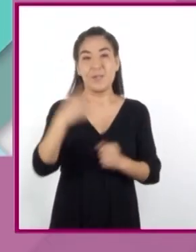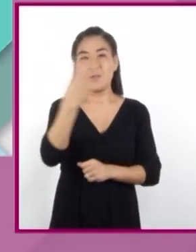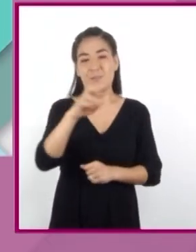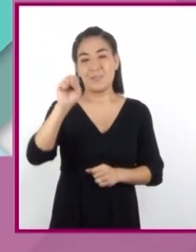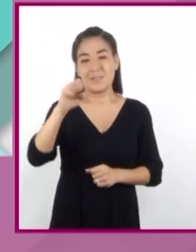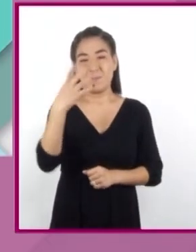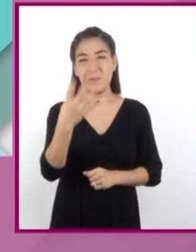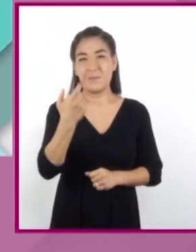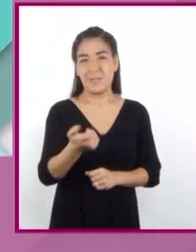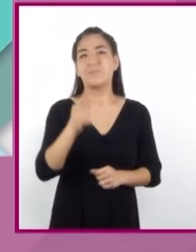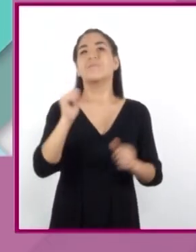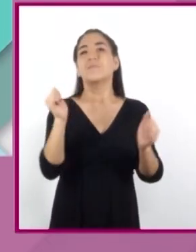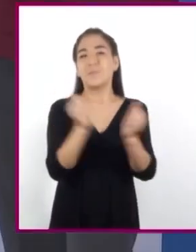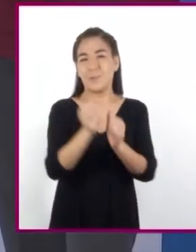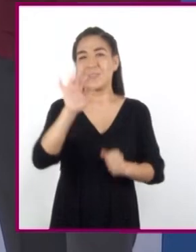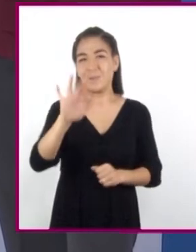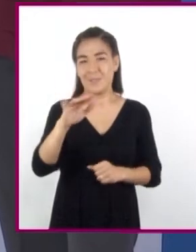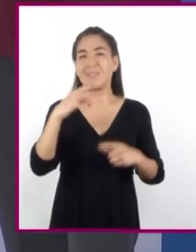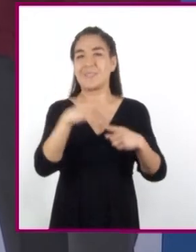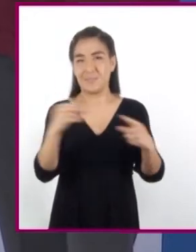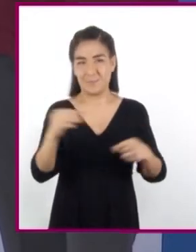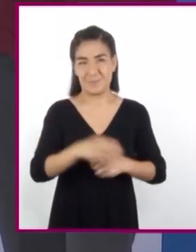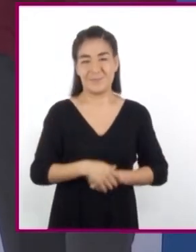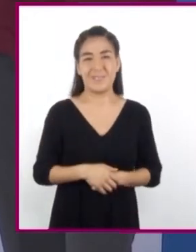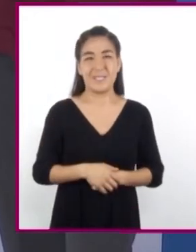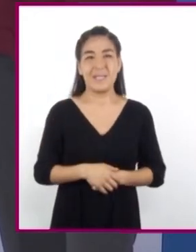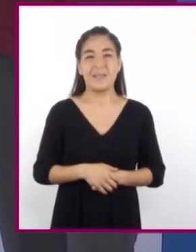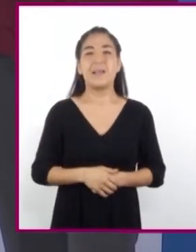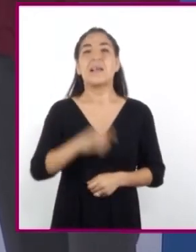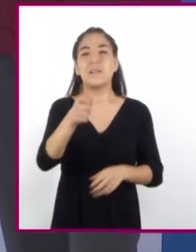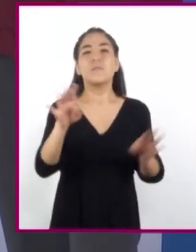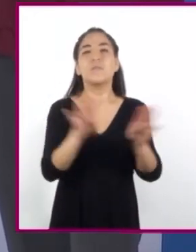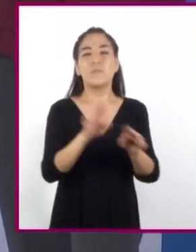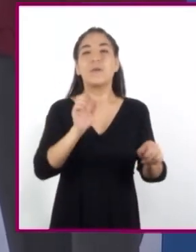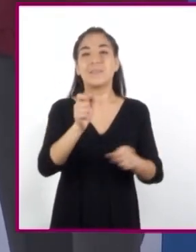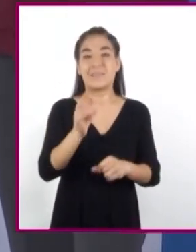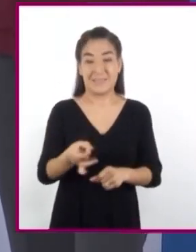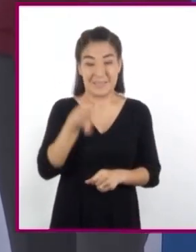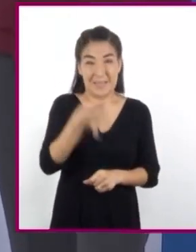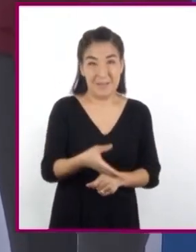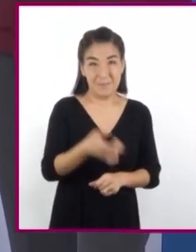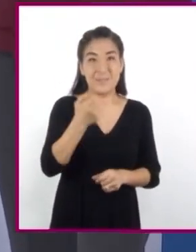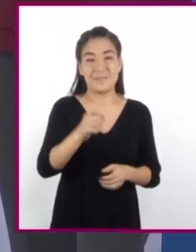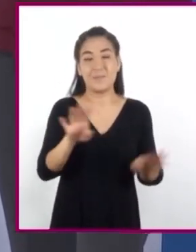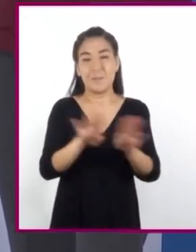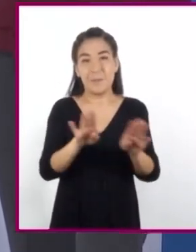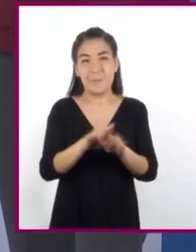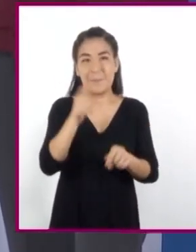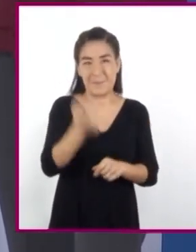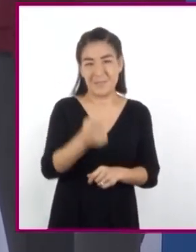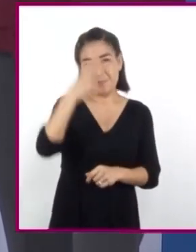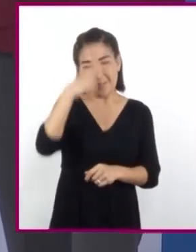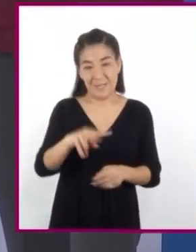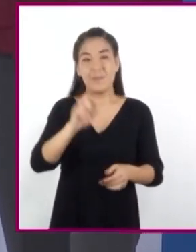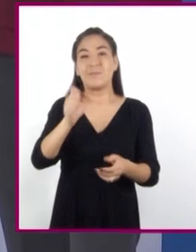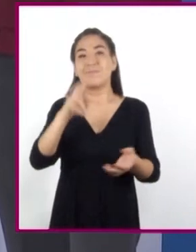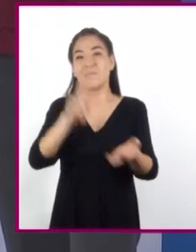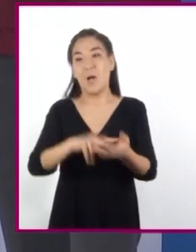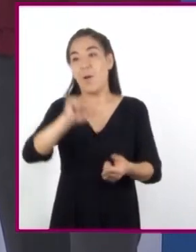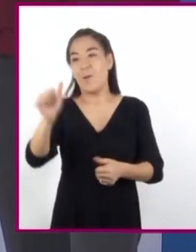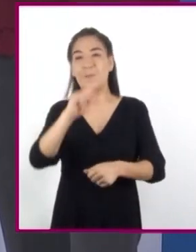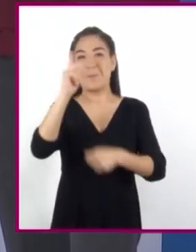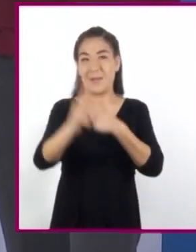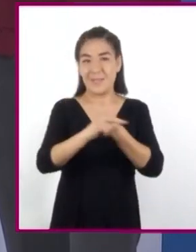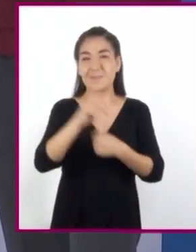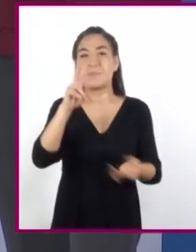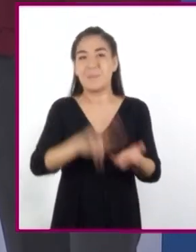.50 pesos. Recordemos que el tipo de cambio del peso mexicano con otras monedas varía día con día. Les